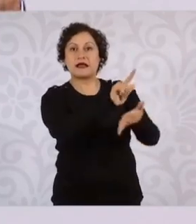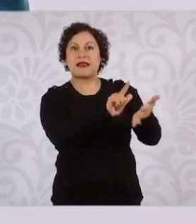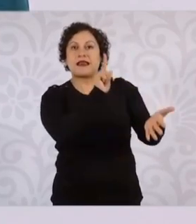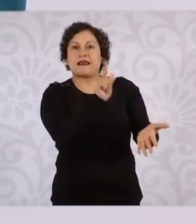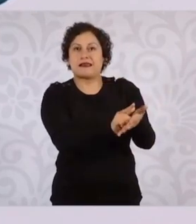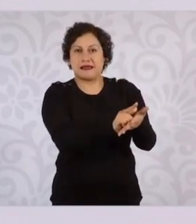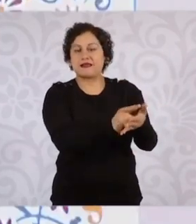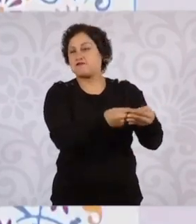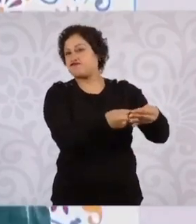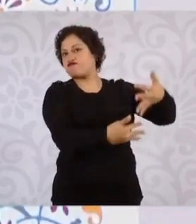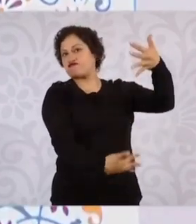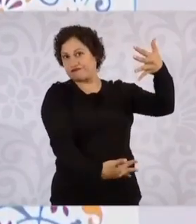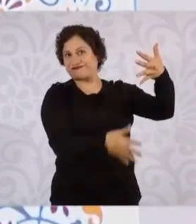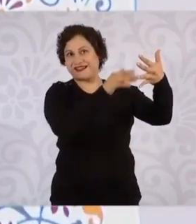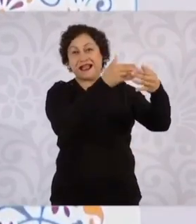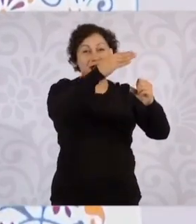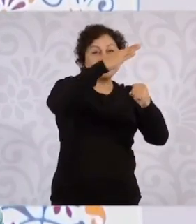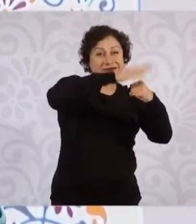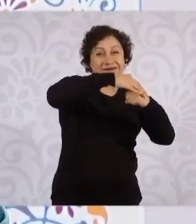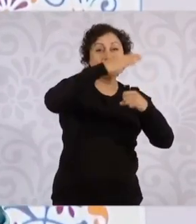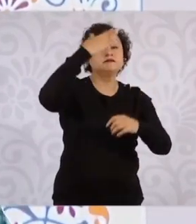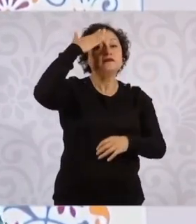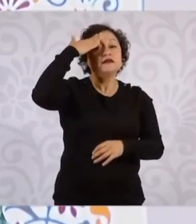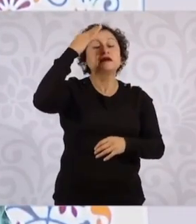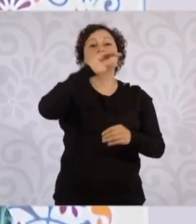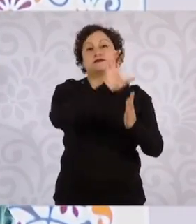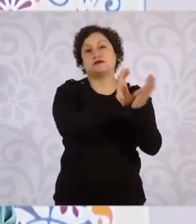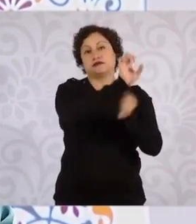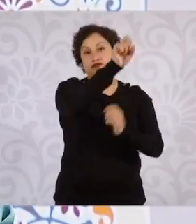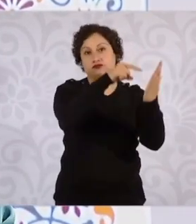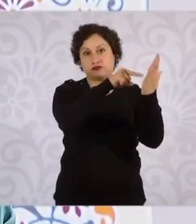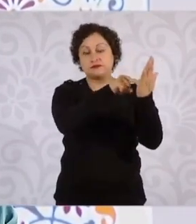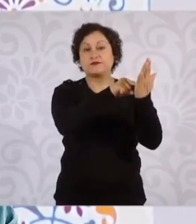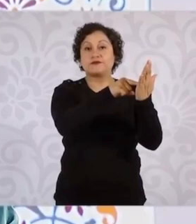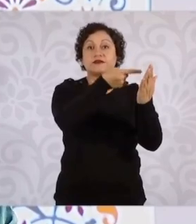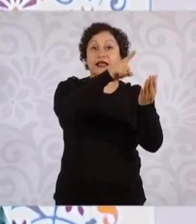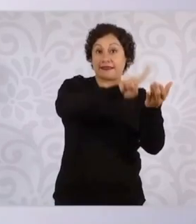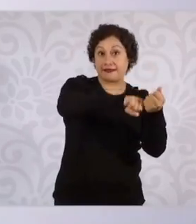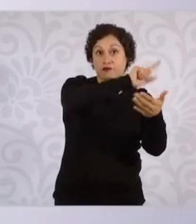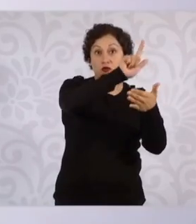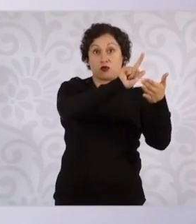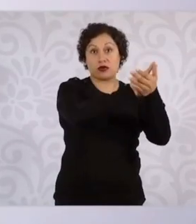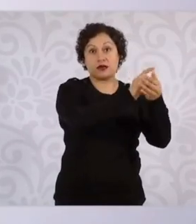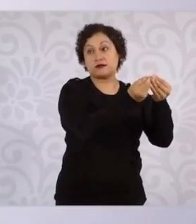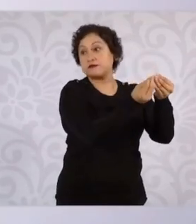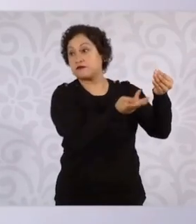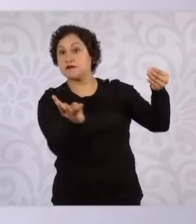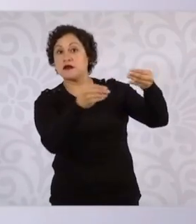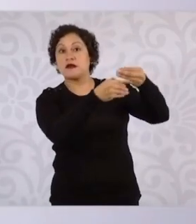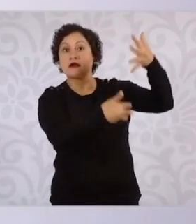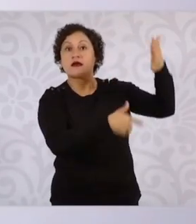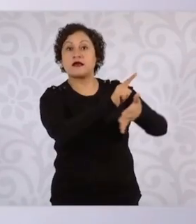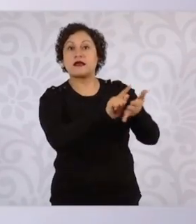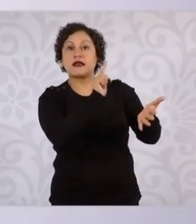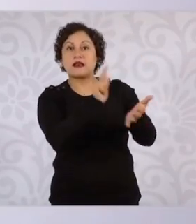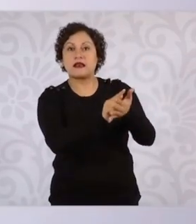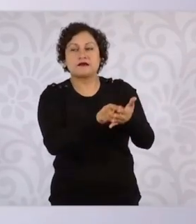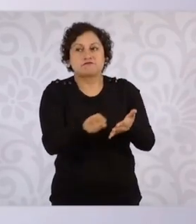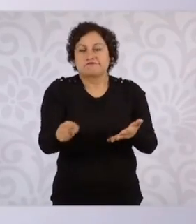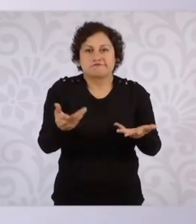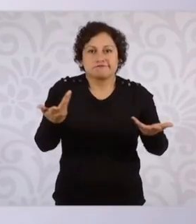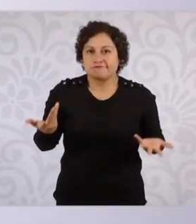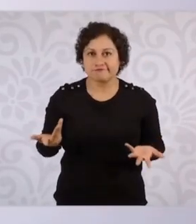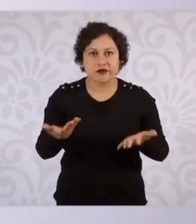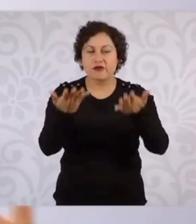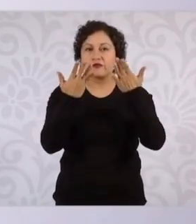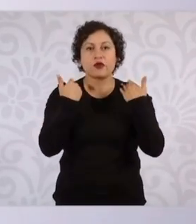Entonces, cuando ya hay una modificación a la Constitución, ya los amparos ya no surten efecto. Entonces,